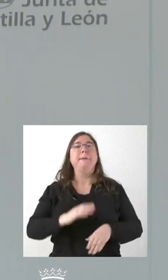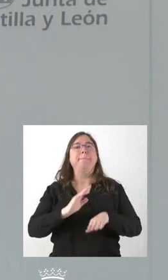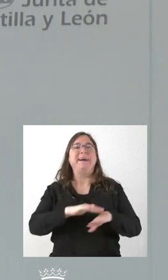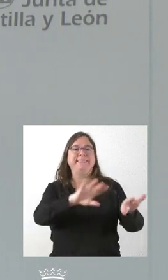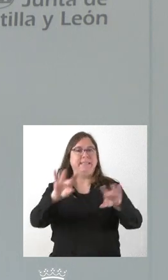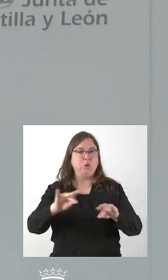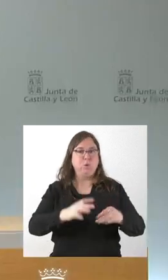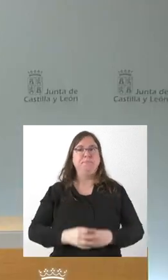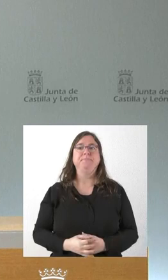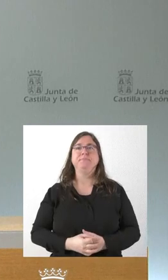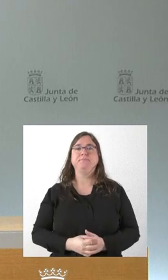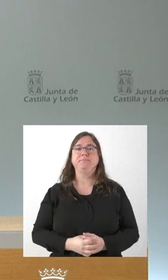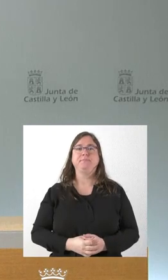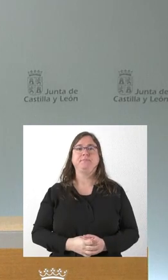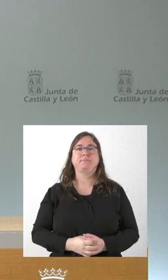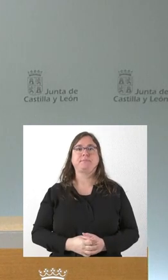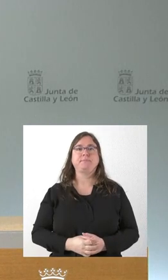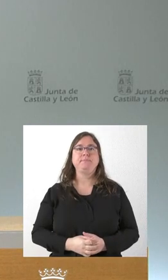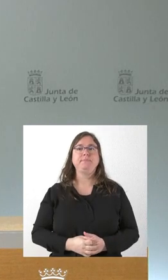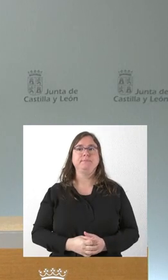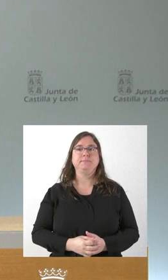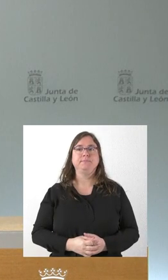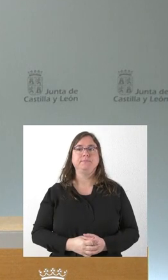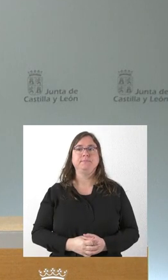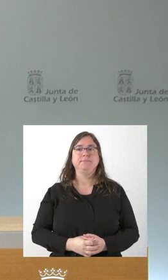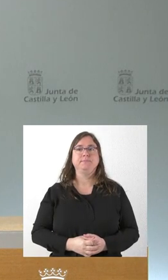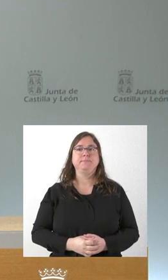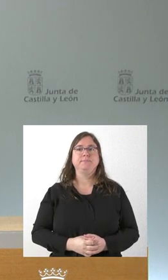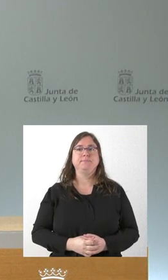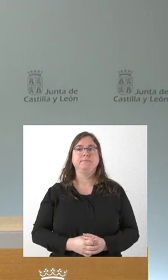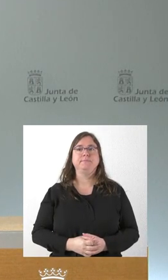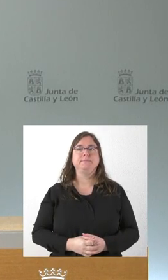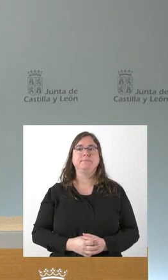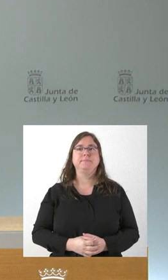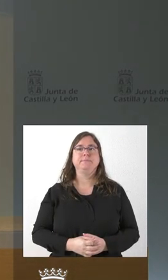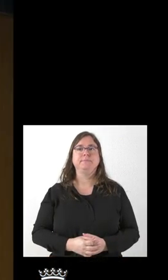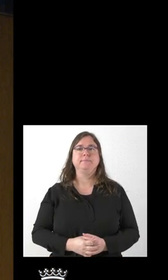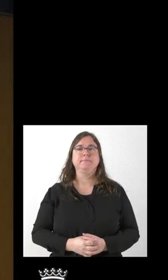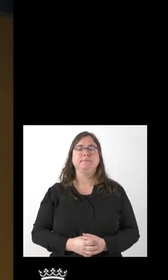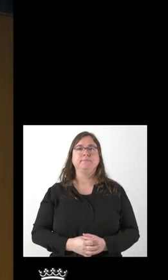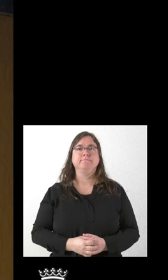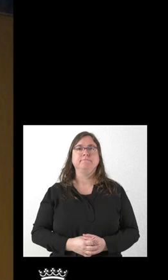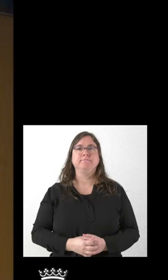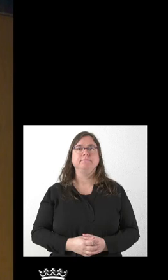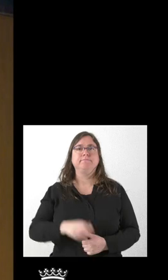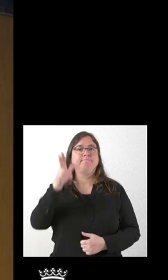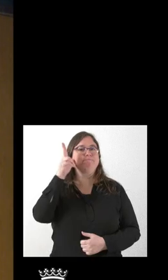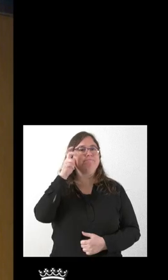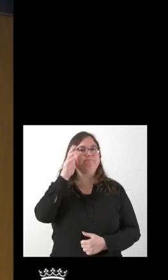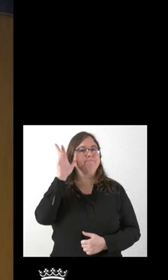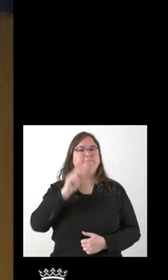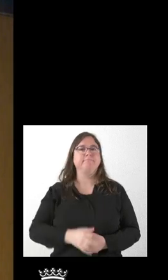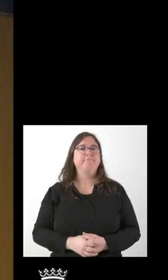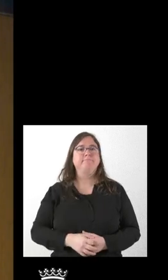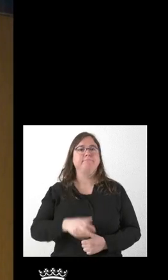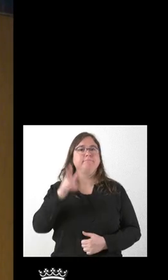territorio. La primera parte de la pregunta, no sé si nos puede detallar un poco, si están cerrados los contratos financieros, si eso incluye